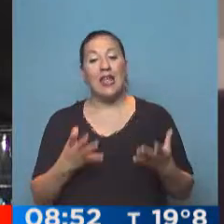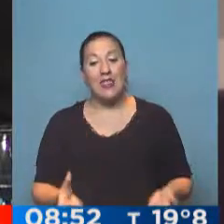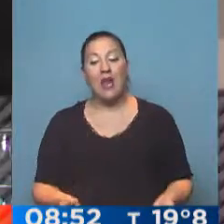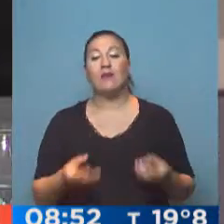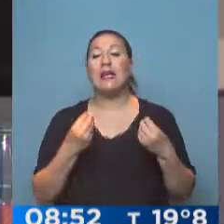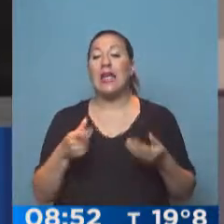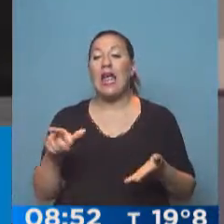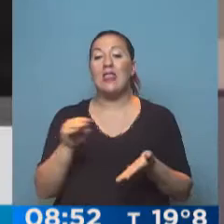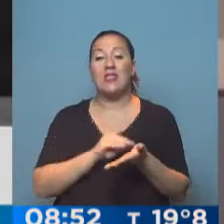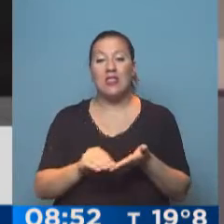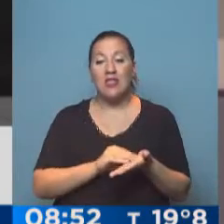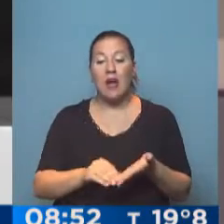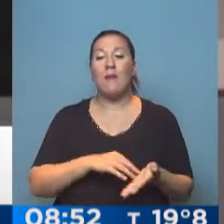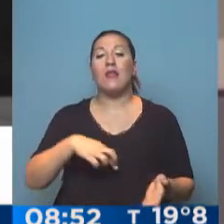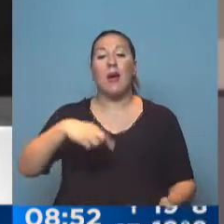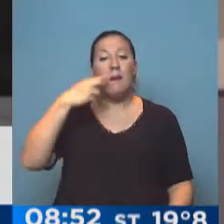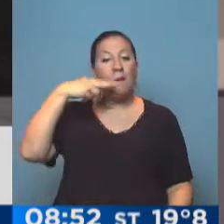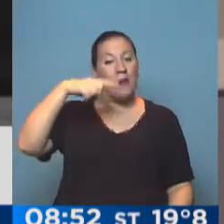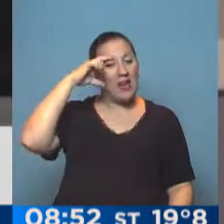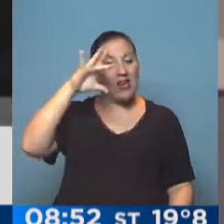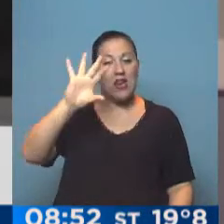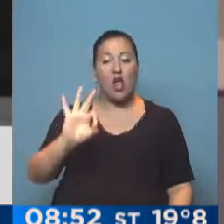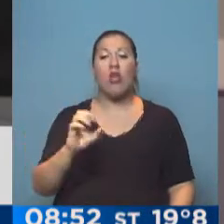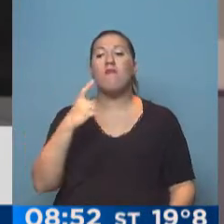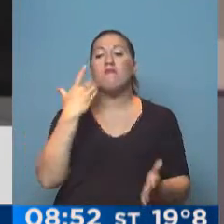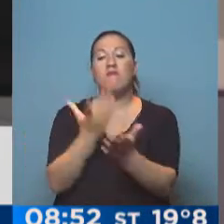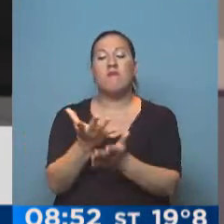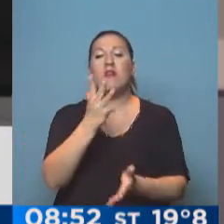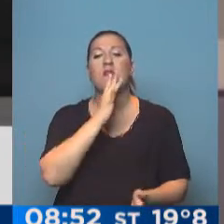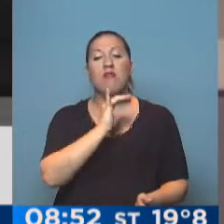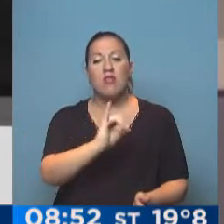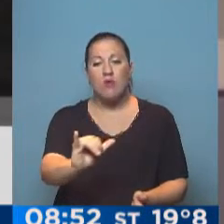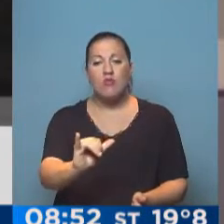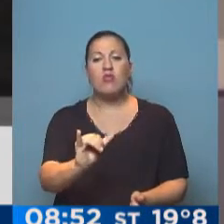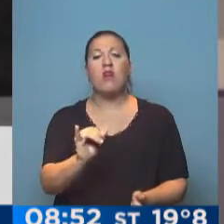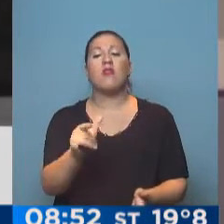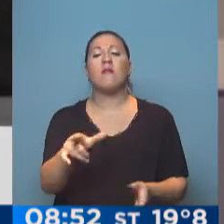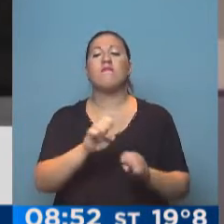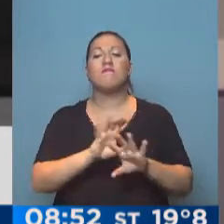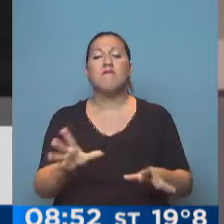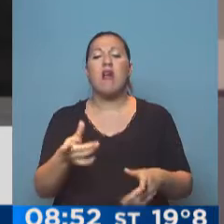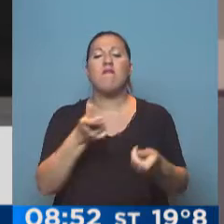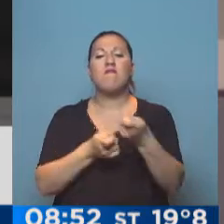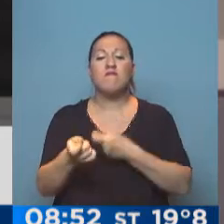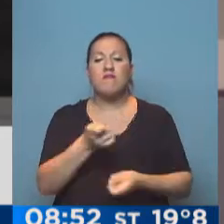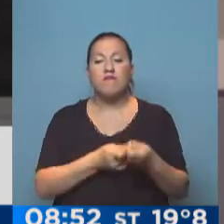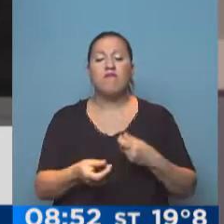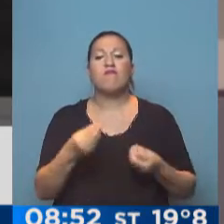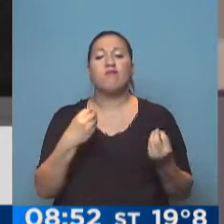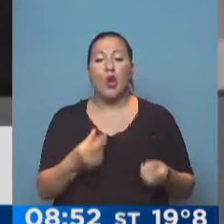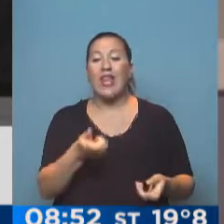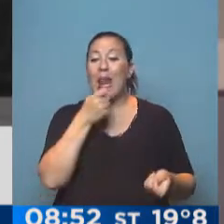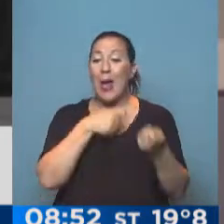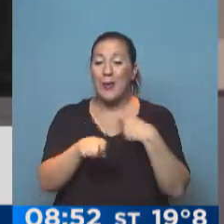los diputados Federico Pinedo y Mario Negri fue presentar una denuncia de malversación de fondos porque, supuestamente, las